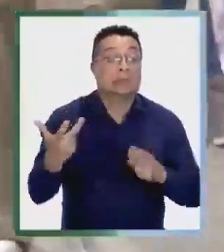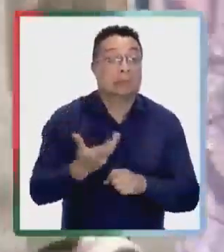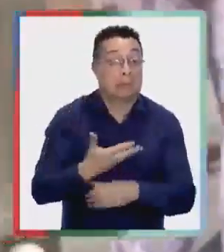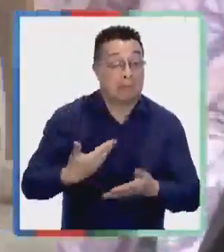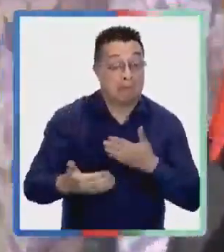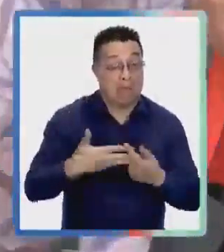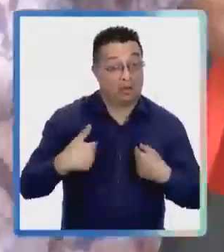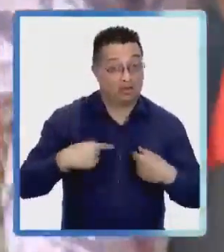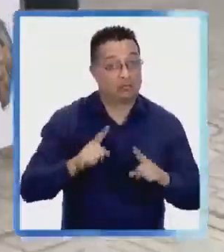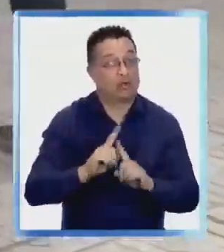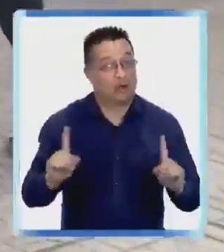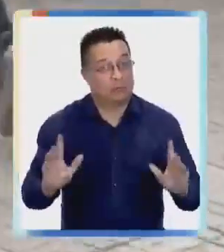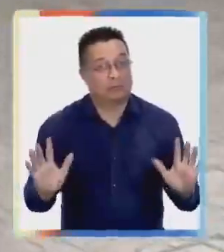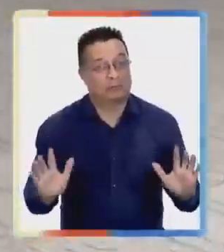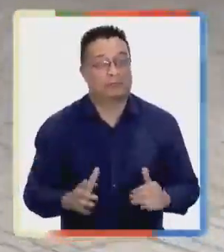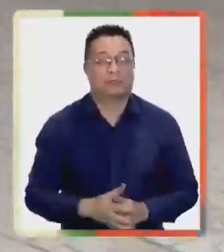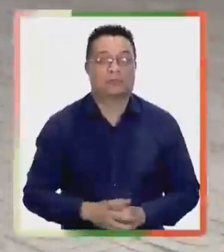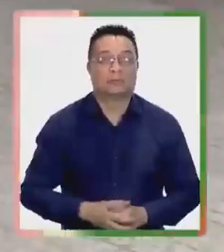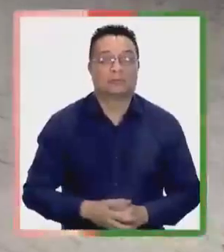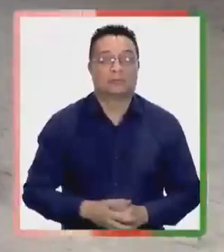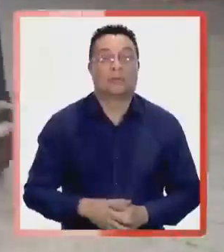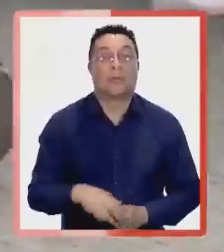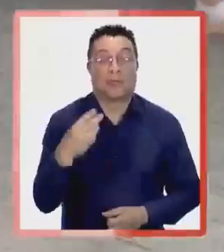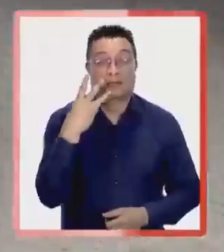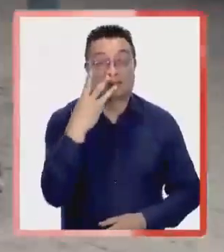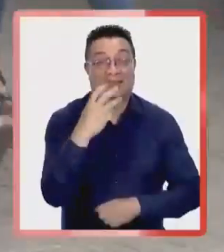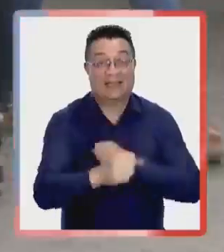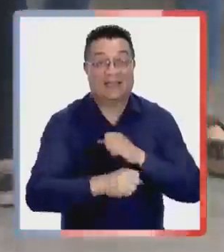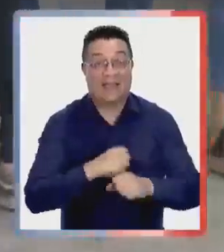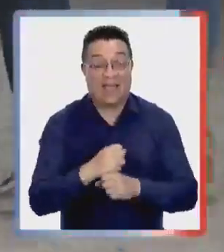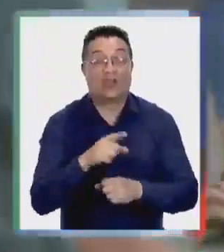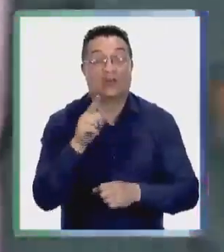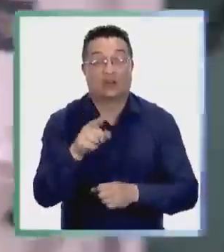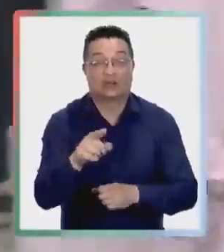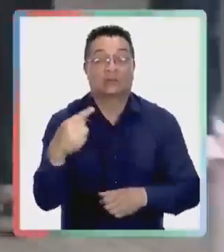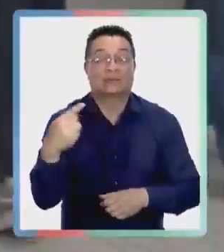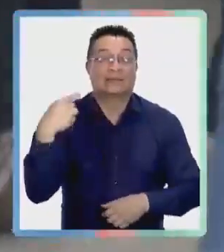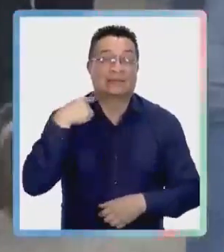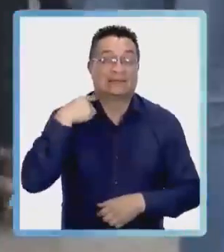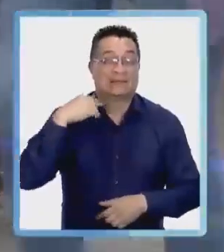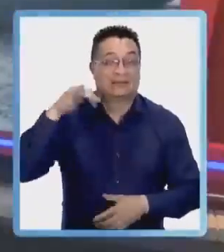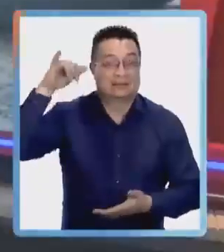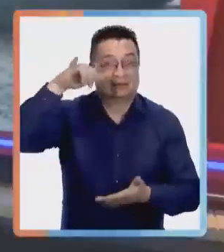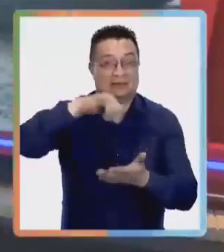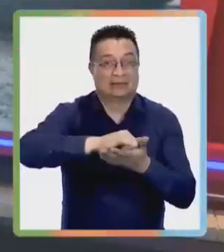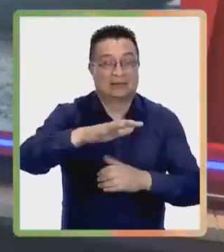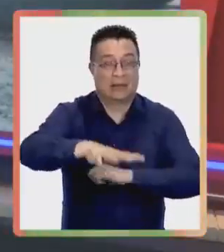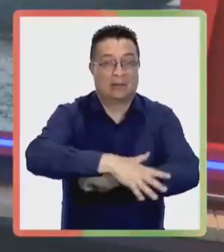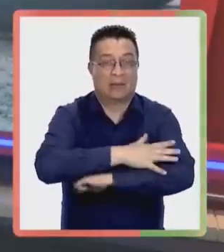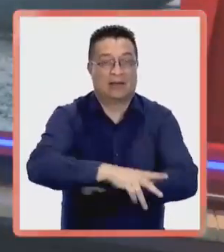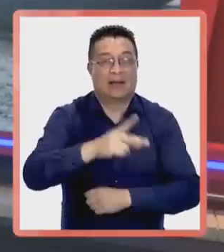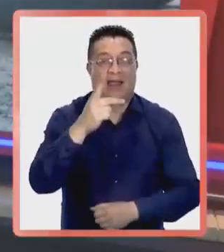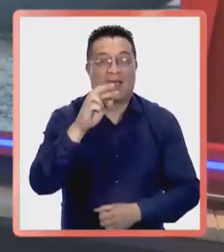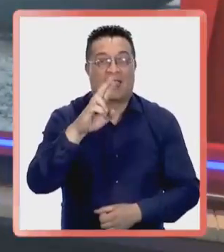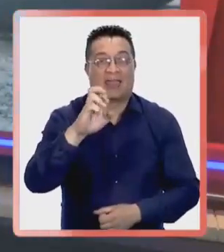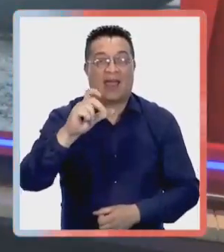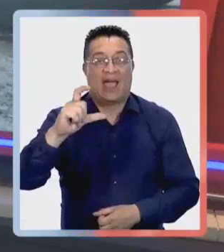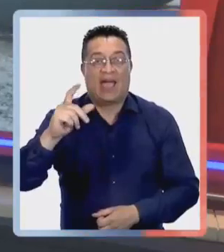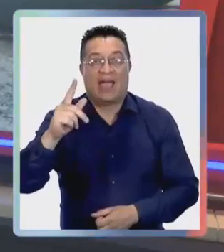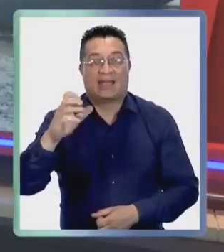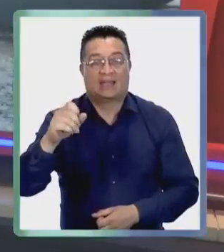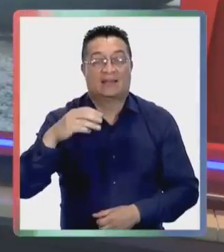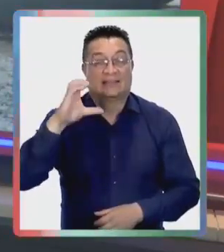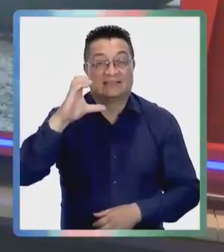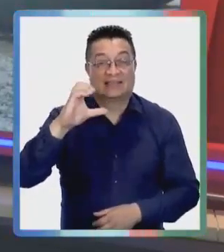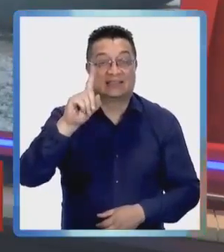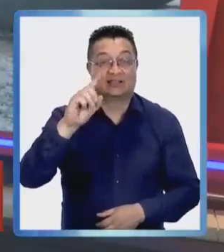defectuoso, siempre y cuando no sea por intervención del consumidor. Ya se cumplen tres años desde la